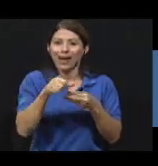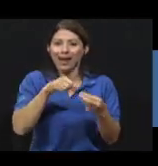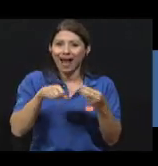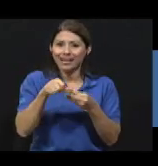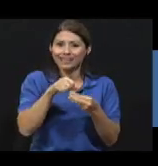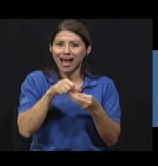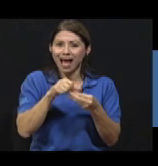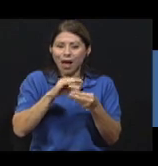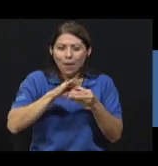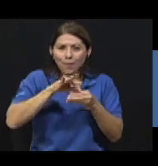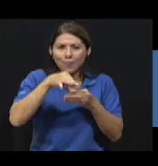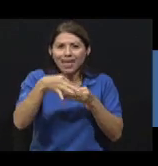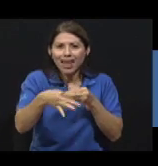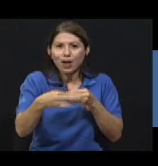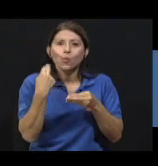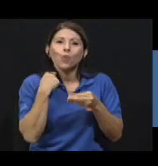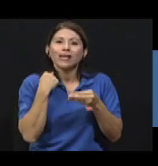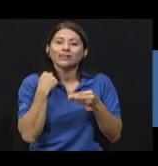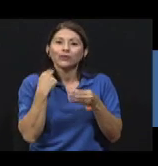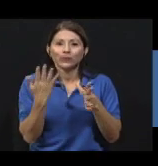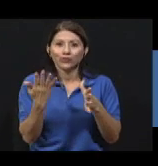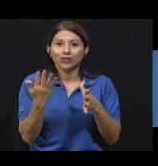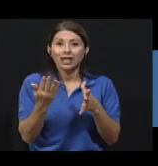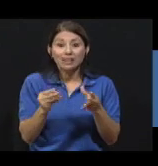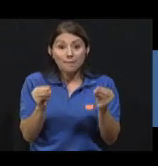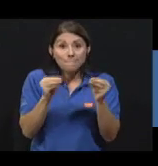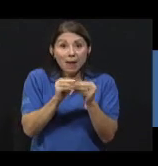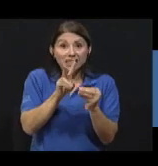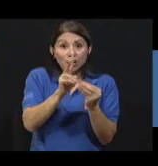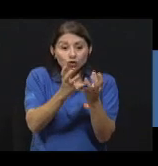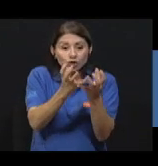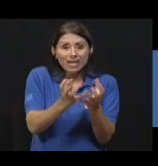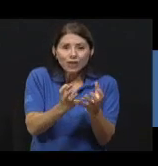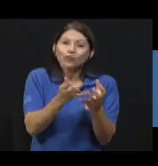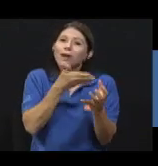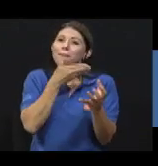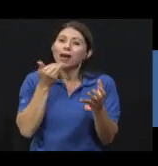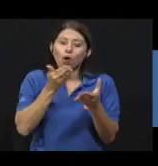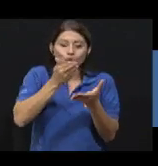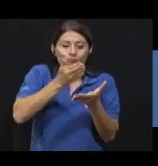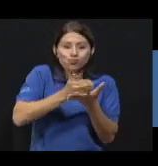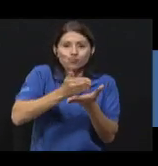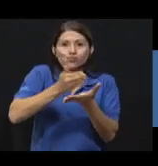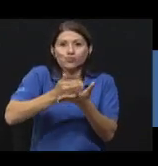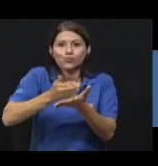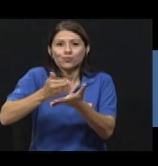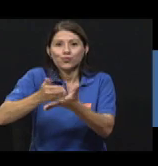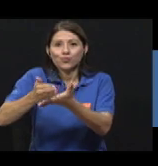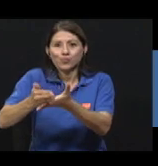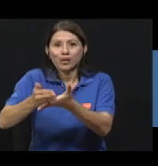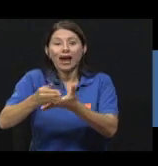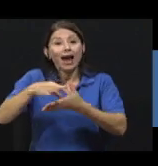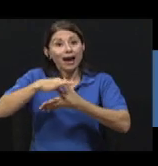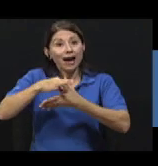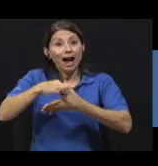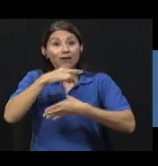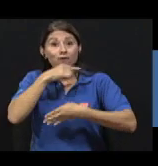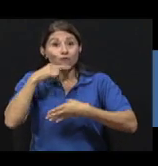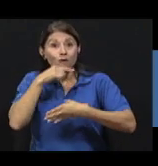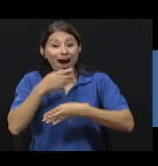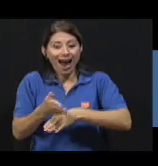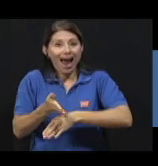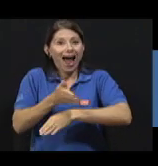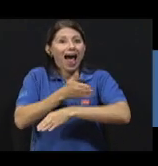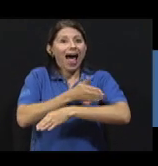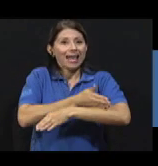Si pesan más de 2 kilogramos, conviene partirlas en trozos. Antes de congelar la carne roja, se recomienda dejarla reposar